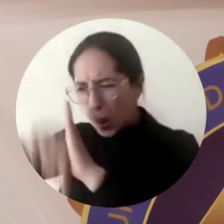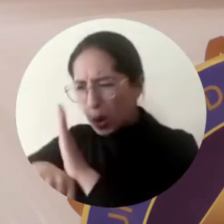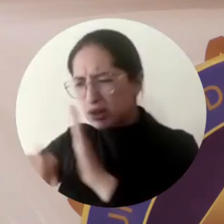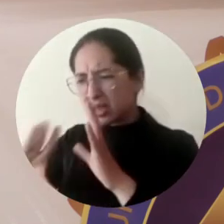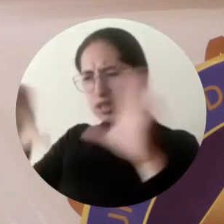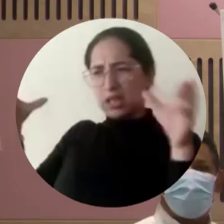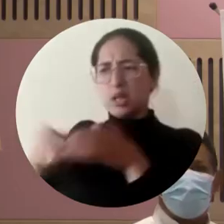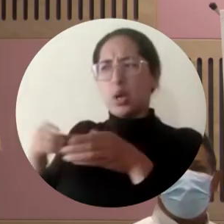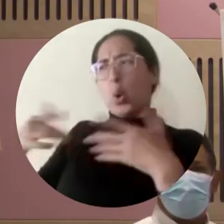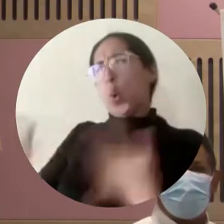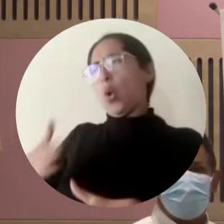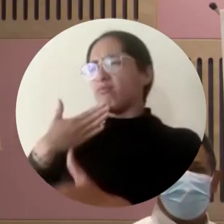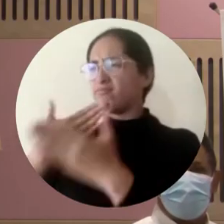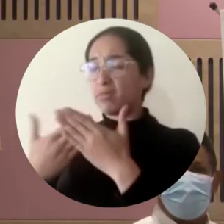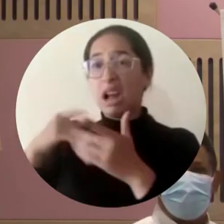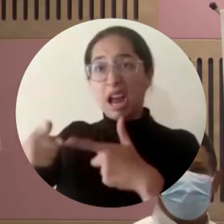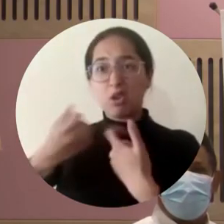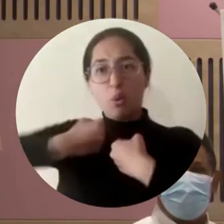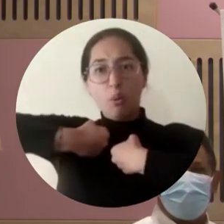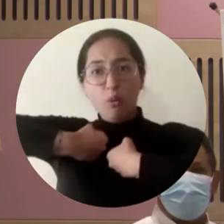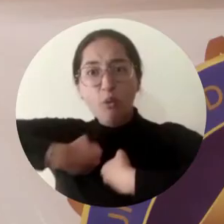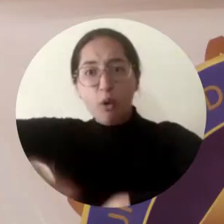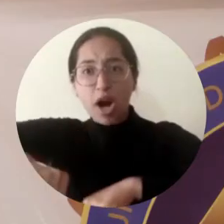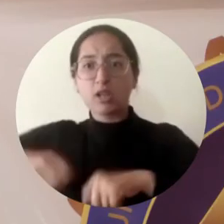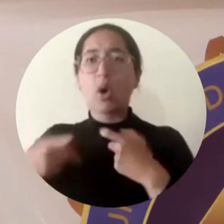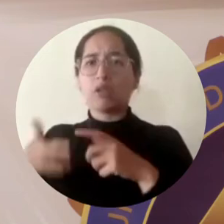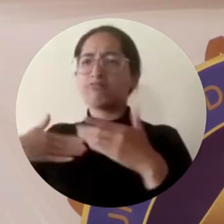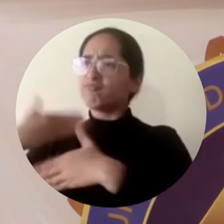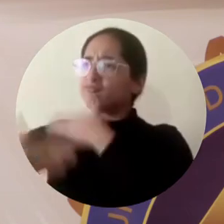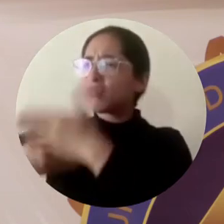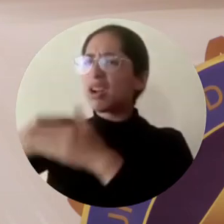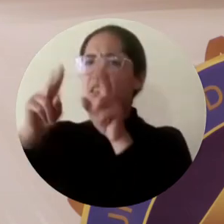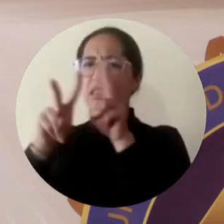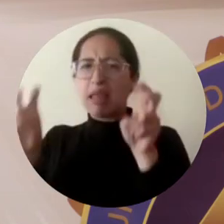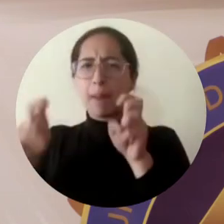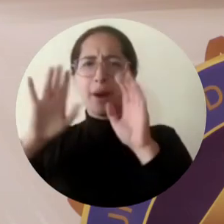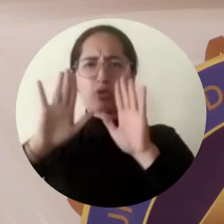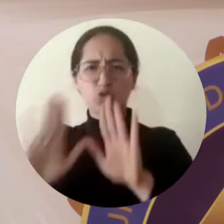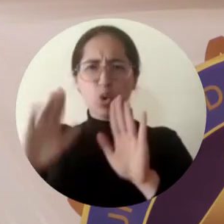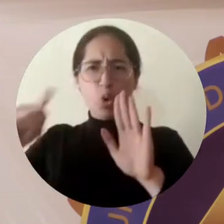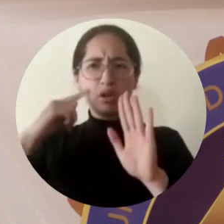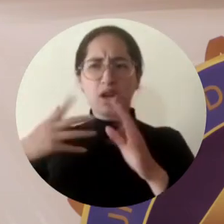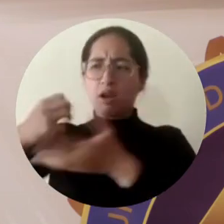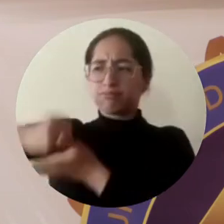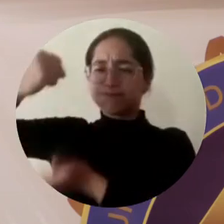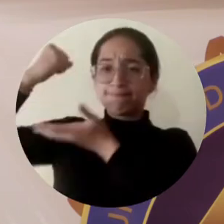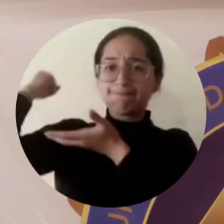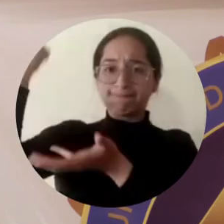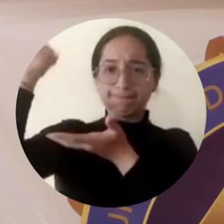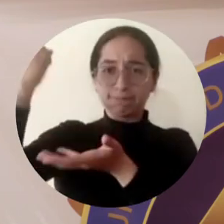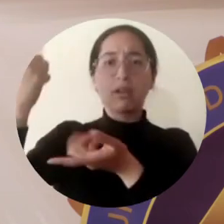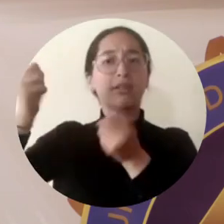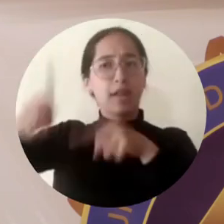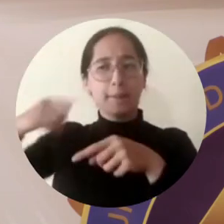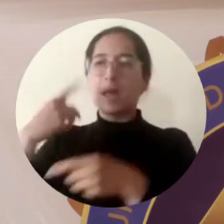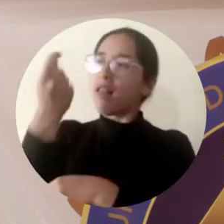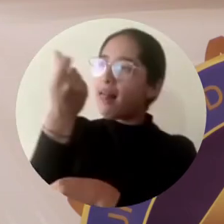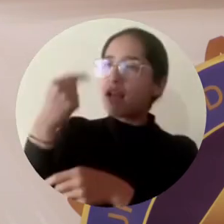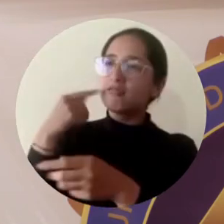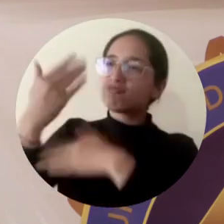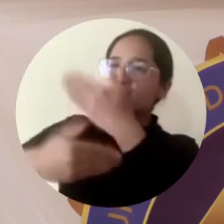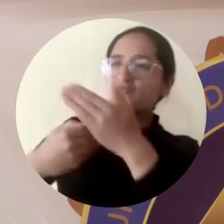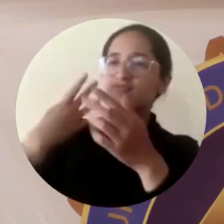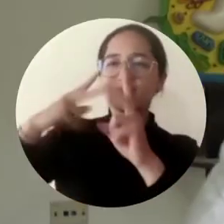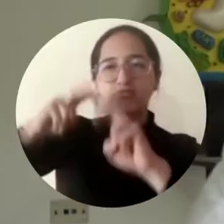que ha ahondado esfuerzos para que desde el punto de vista presupuestal se pueda hacer este tipo de